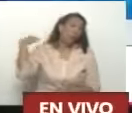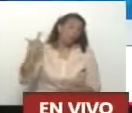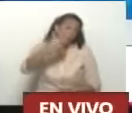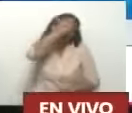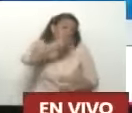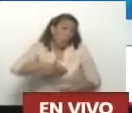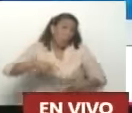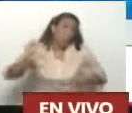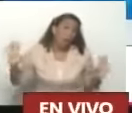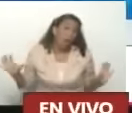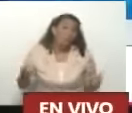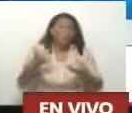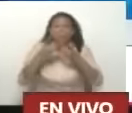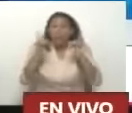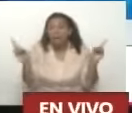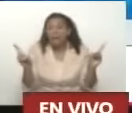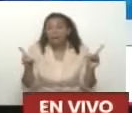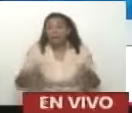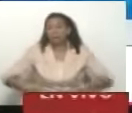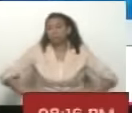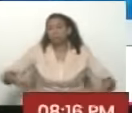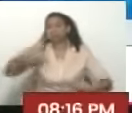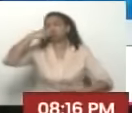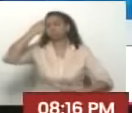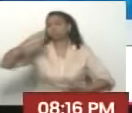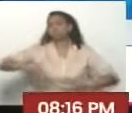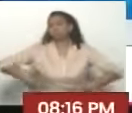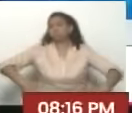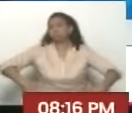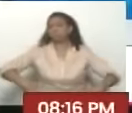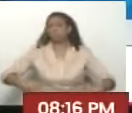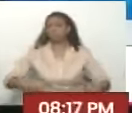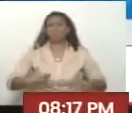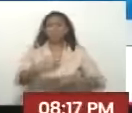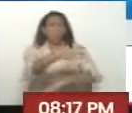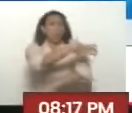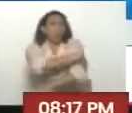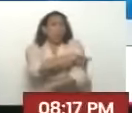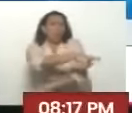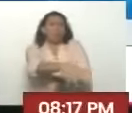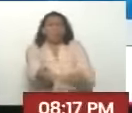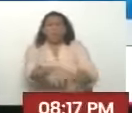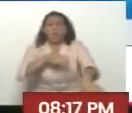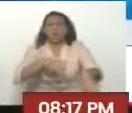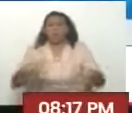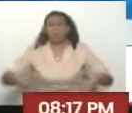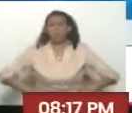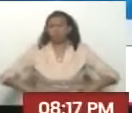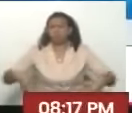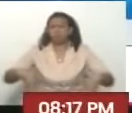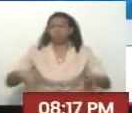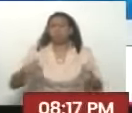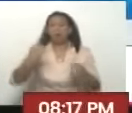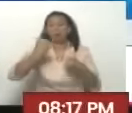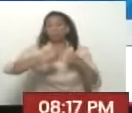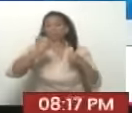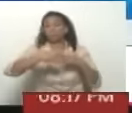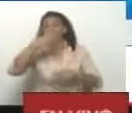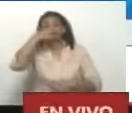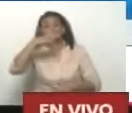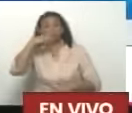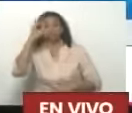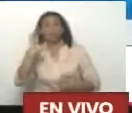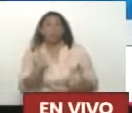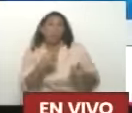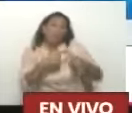Pudiéramos llamarla La democracia Burguesa La democracia Oligárquica La democracia De los apellidos Si es